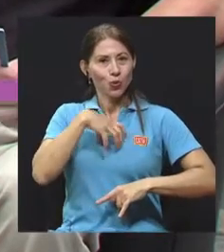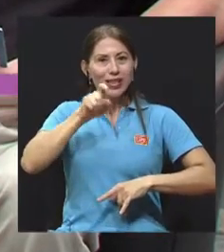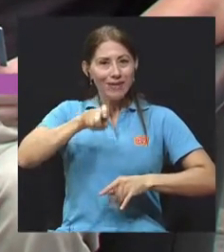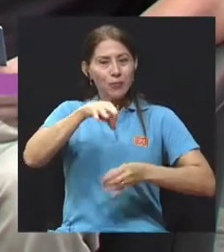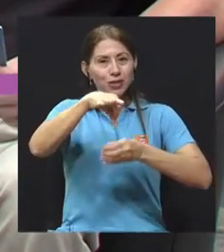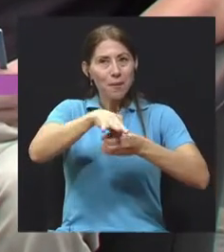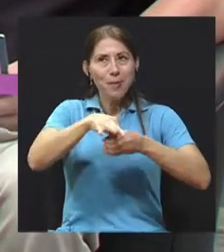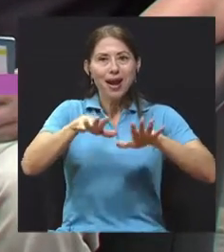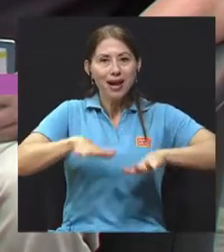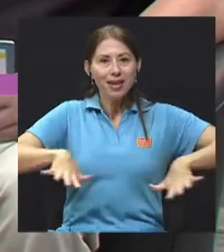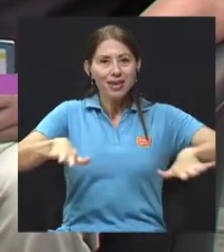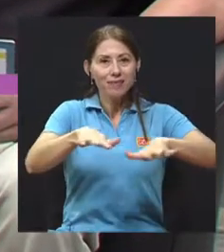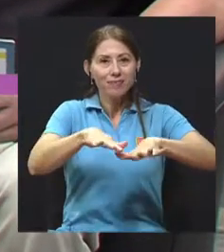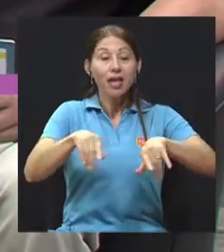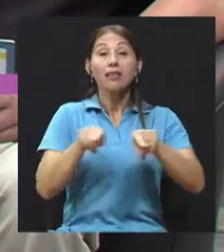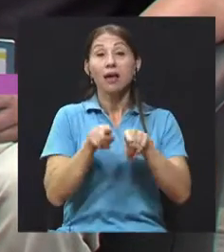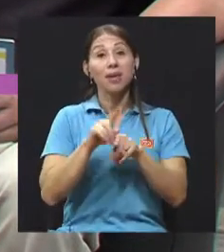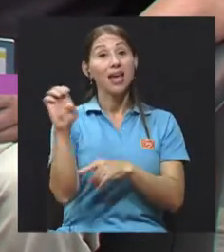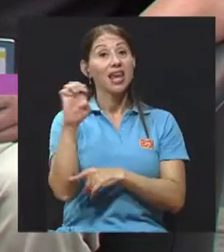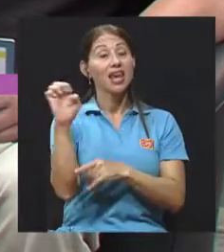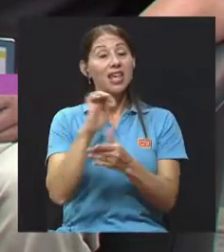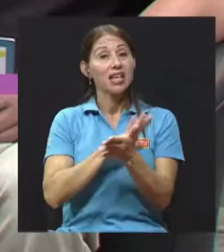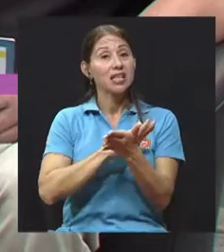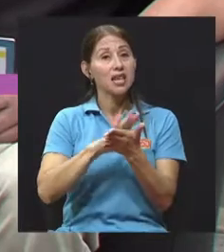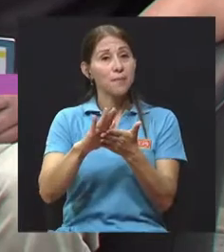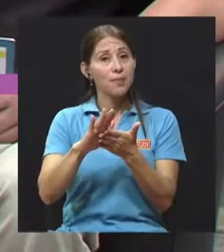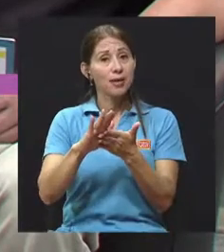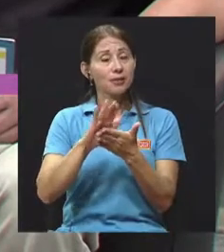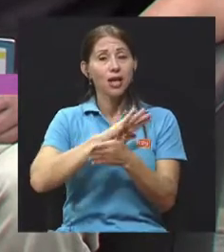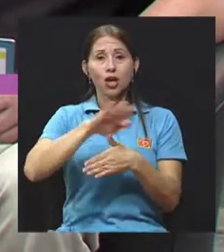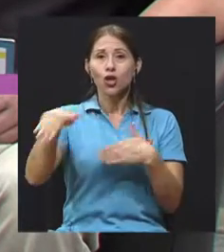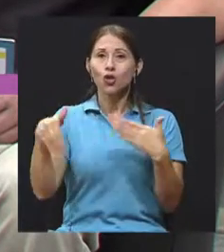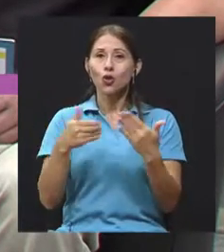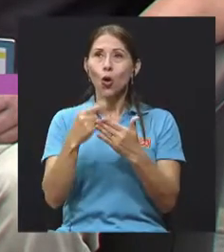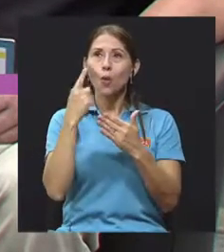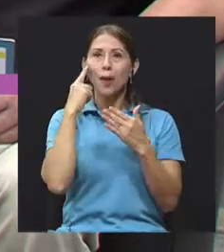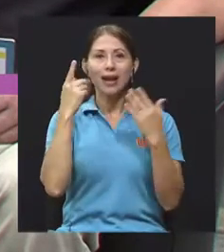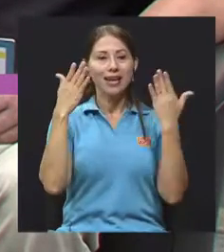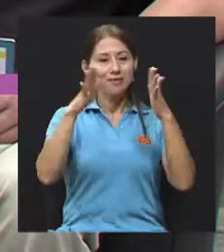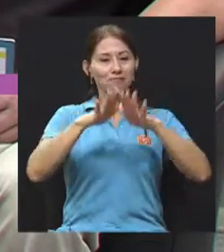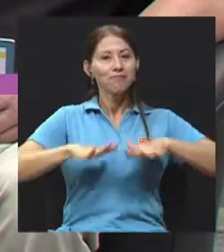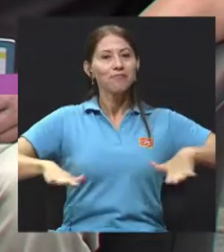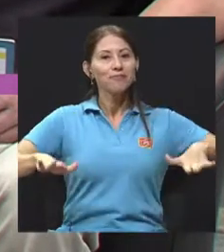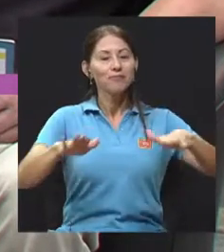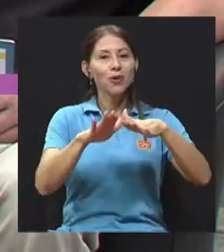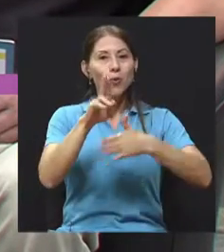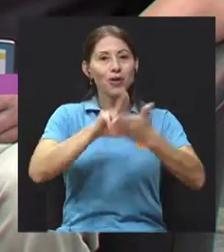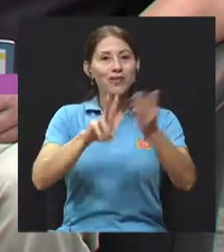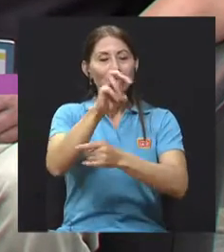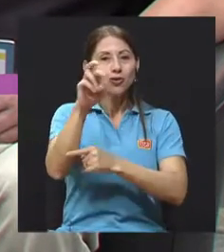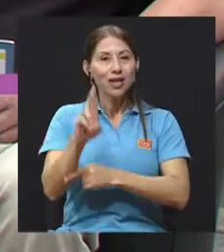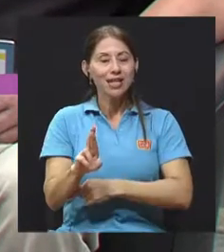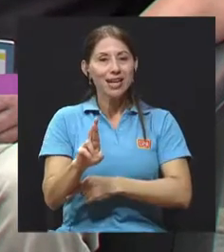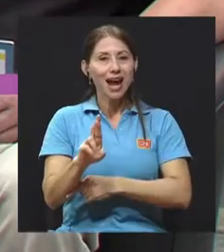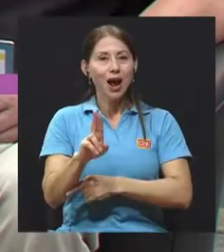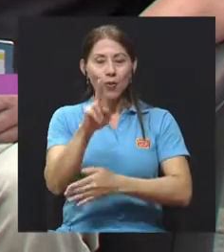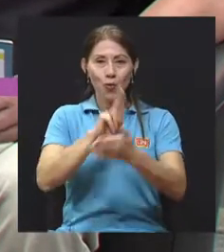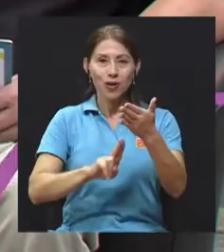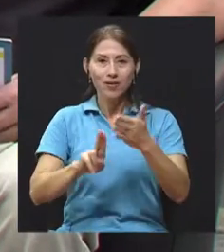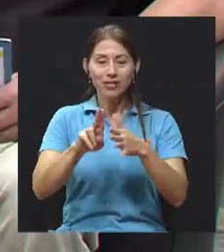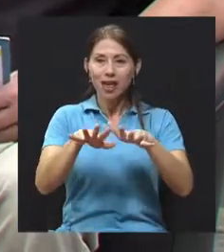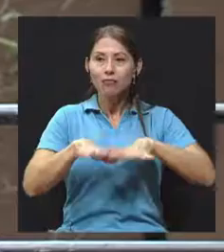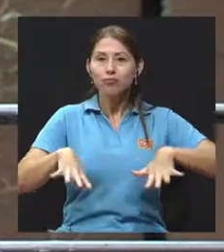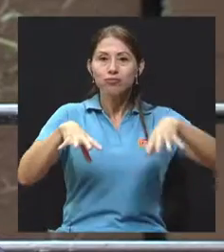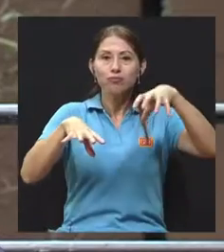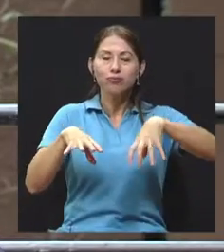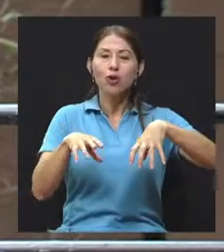energías limpias y todo lo que integra la permacultura para hacer la Universidad de Costa Rica, Ciudad Rodrigo Fácil, como la primera ciudad de transición.